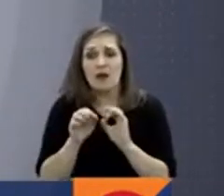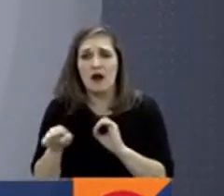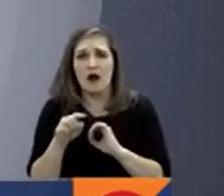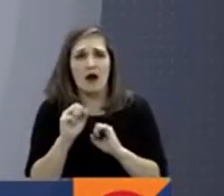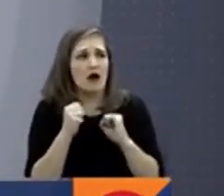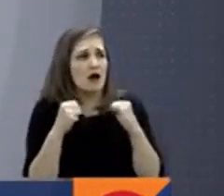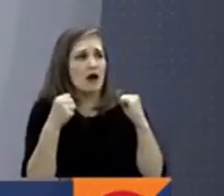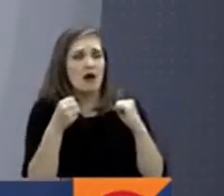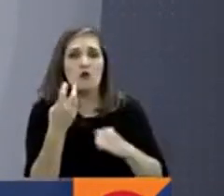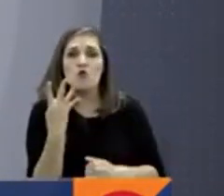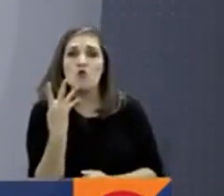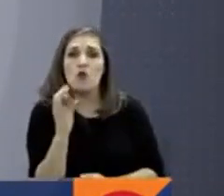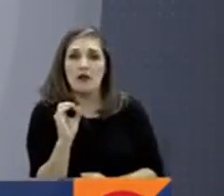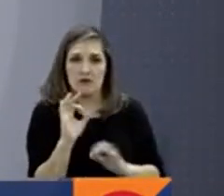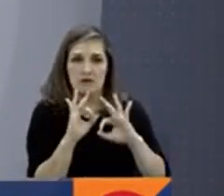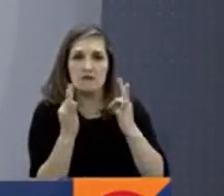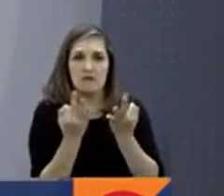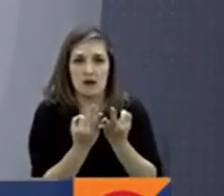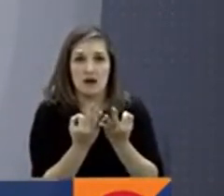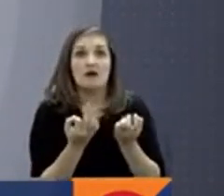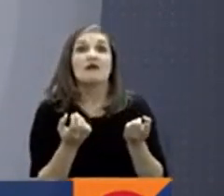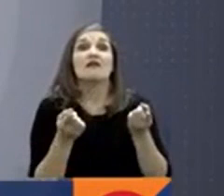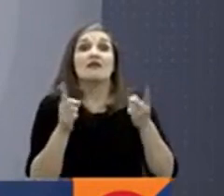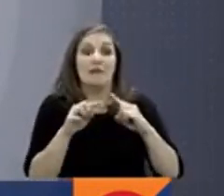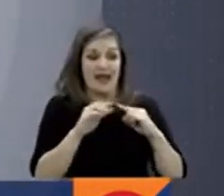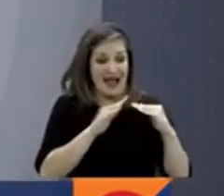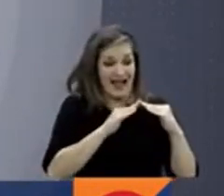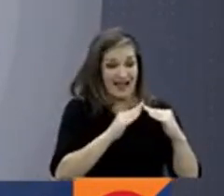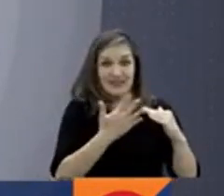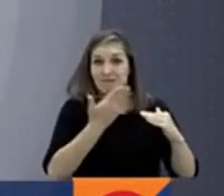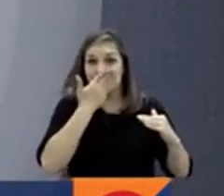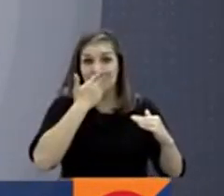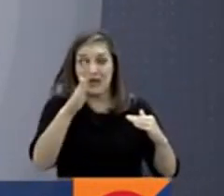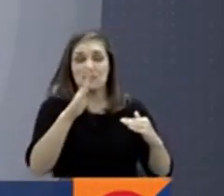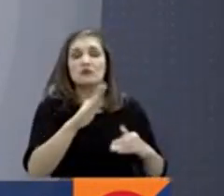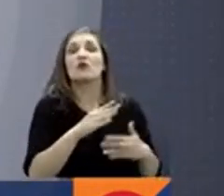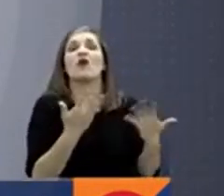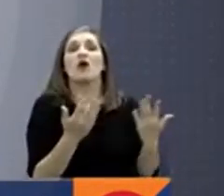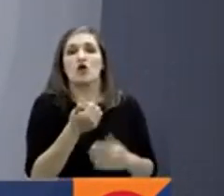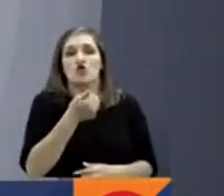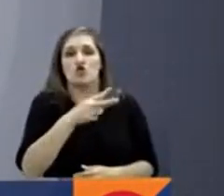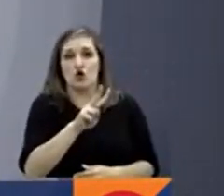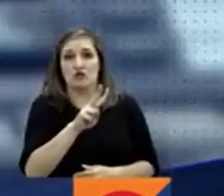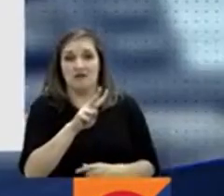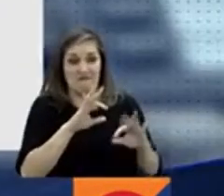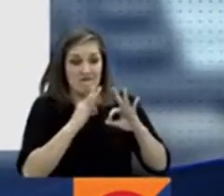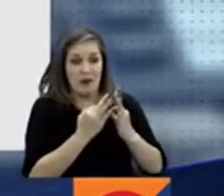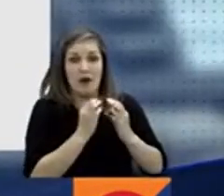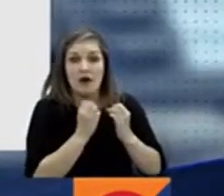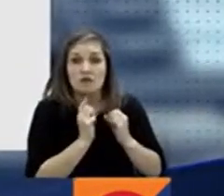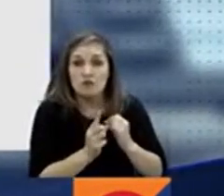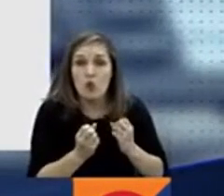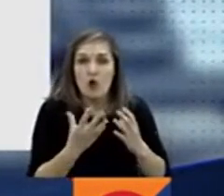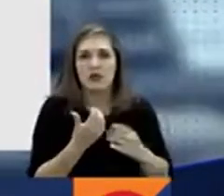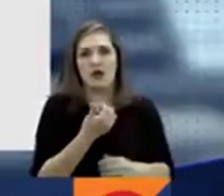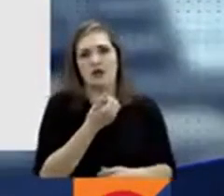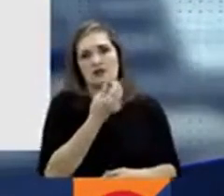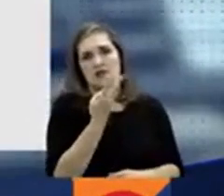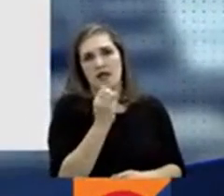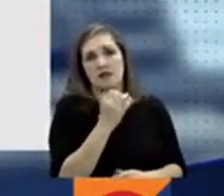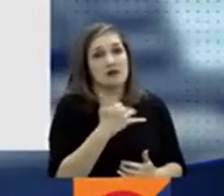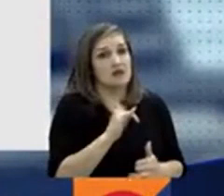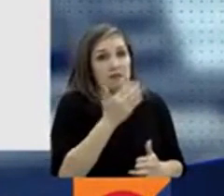Pero es que también ya se ha llevado a más de 12 viviendas y 30 familias se encuentran damnificadas. Se presentó un